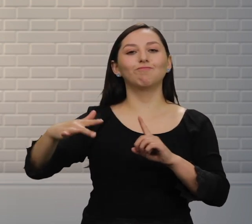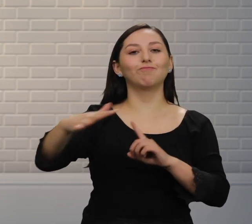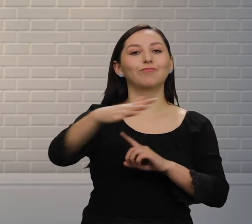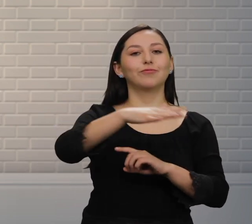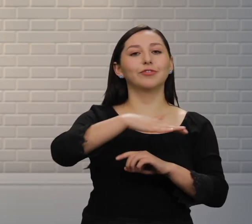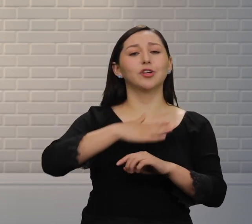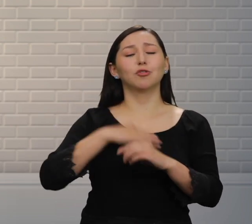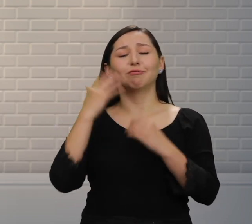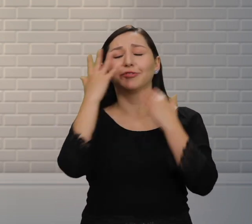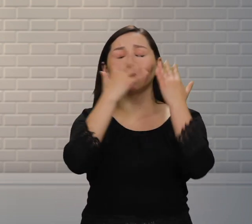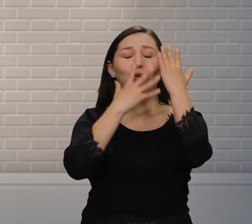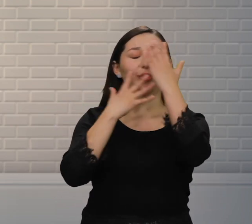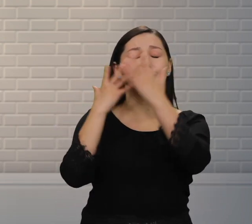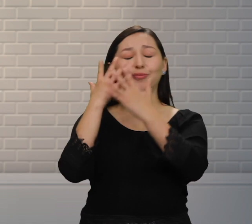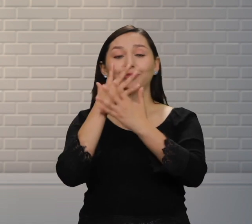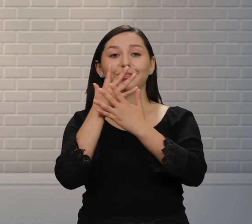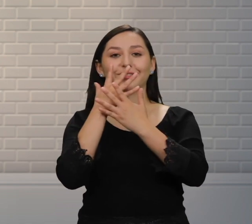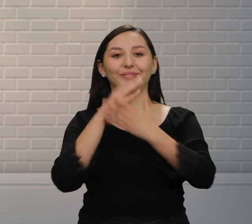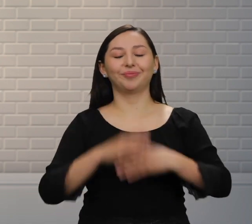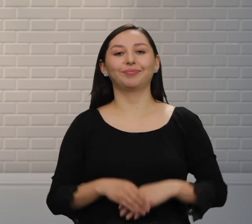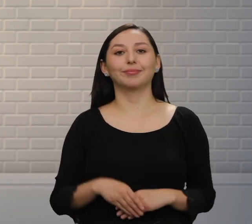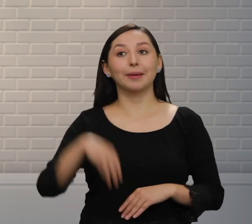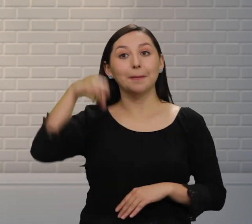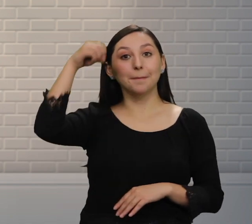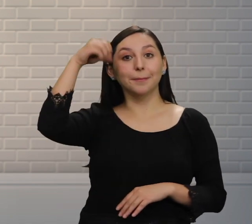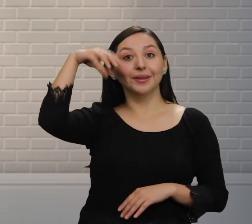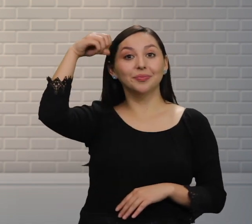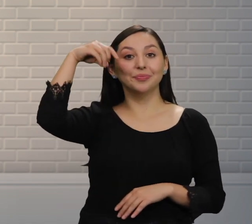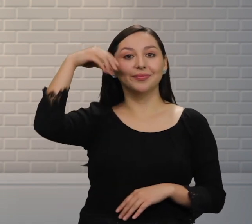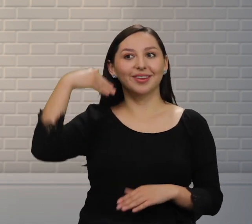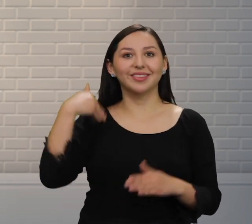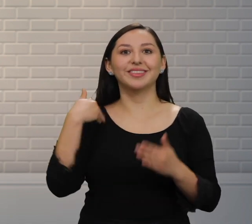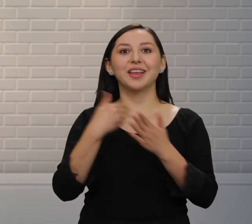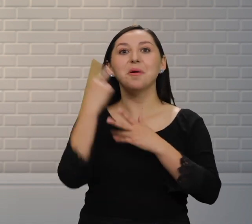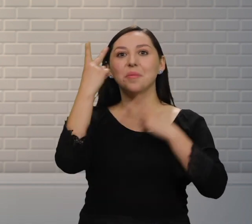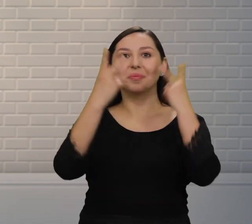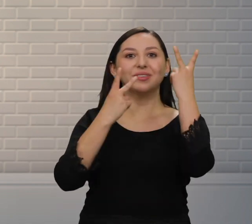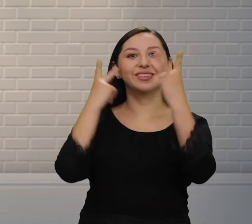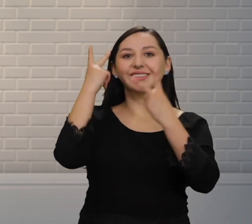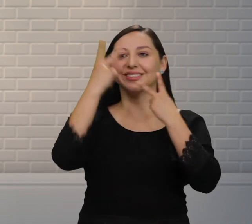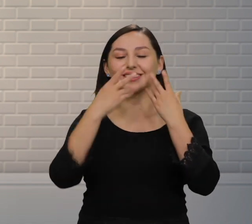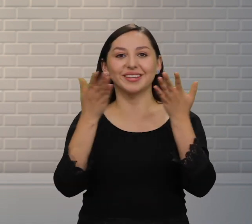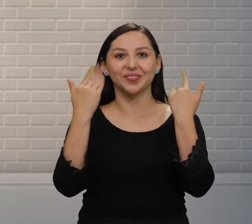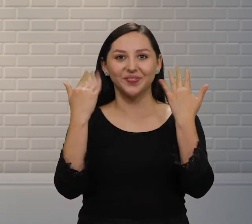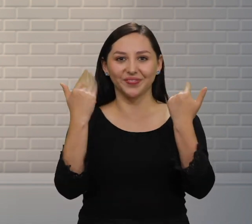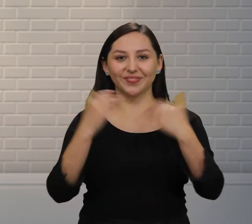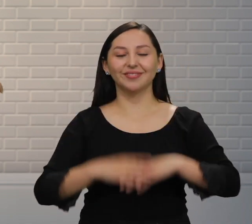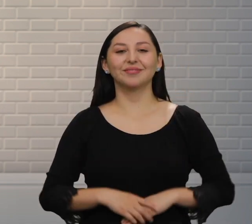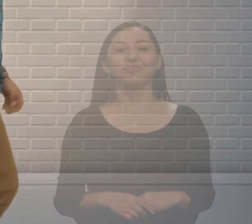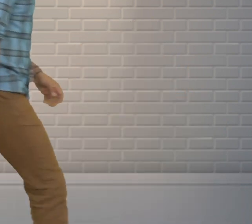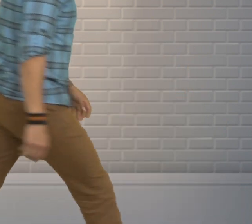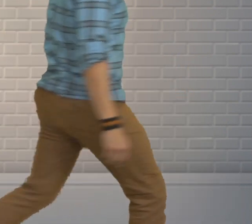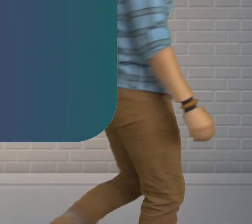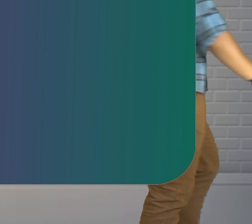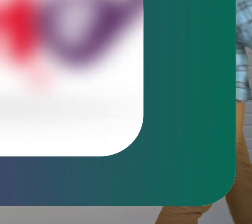sí, nos sacan de las dudas que tenemos Y... Y ya está aquí ¡Vamos!